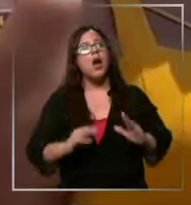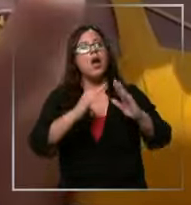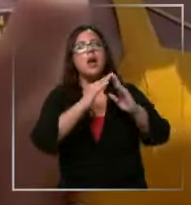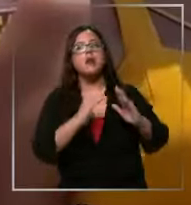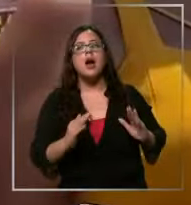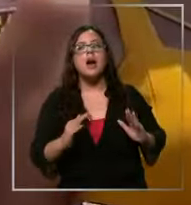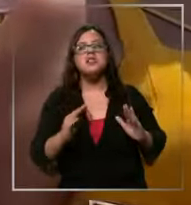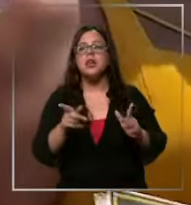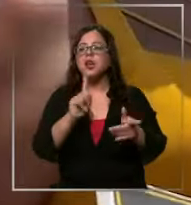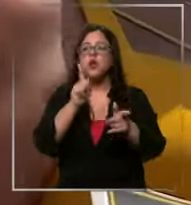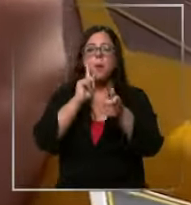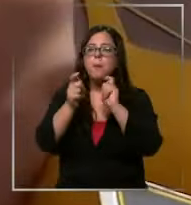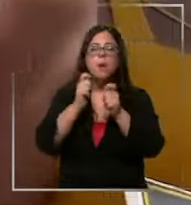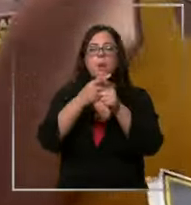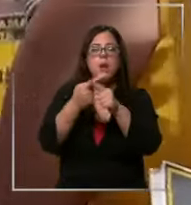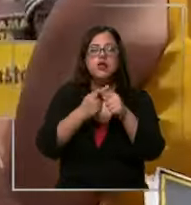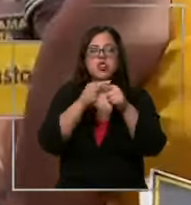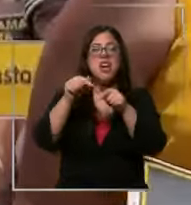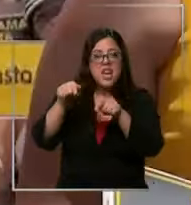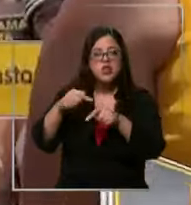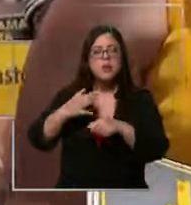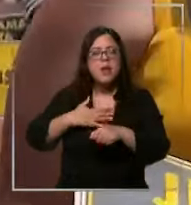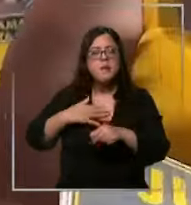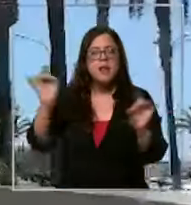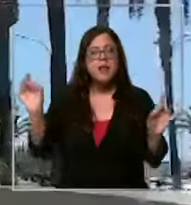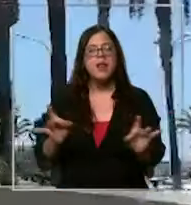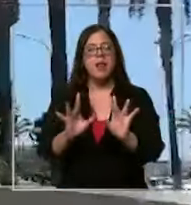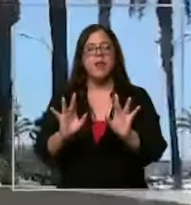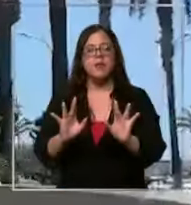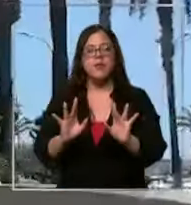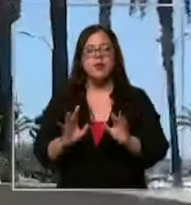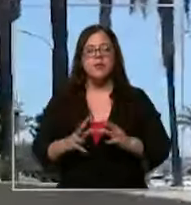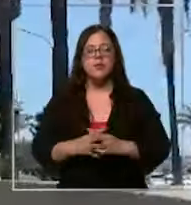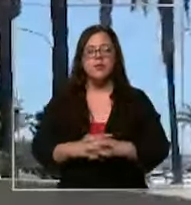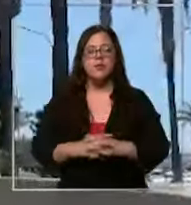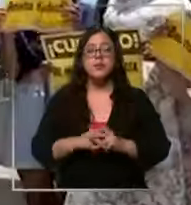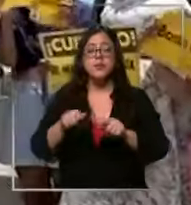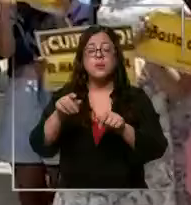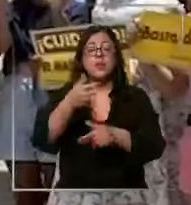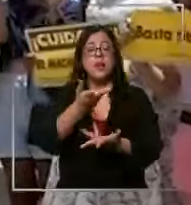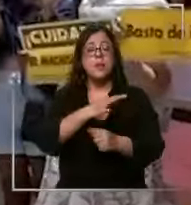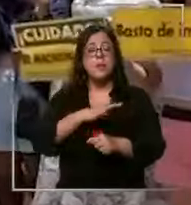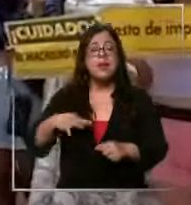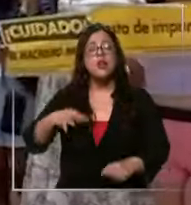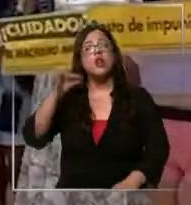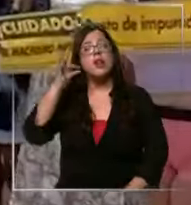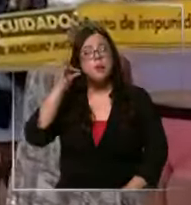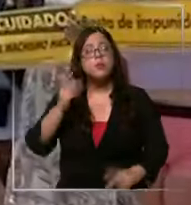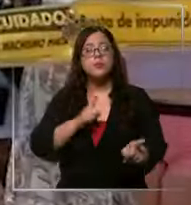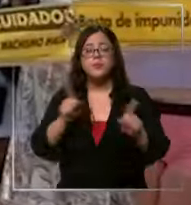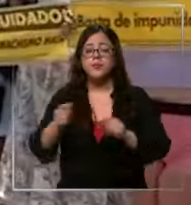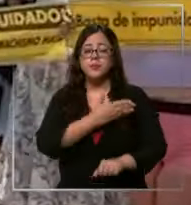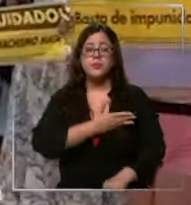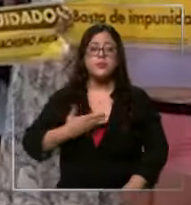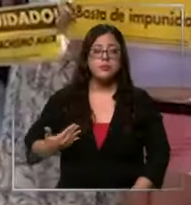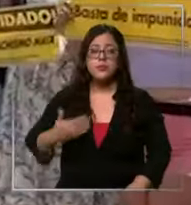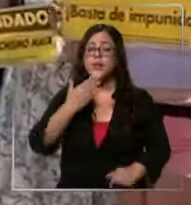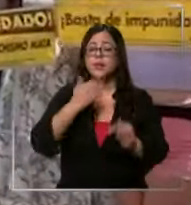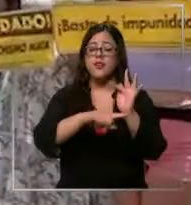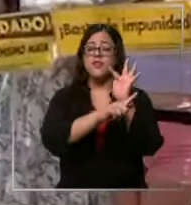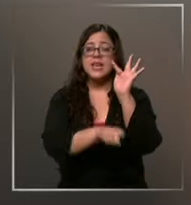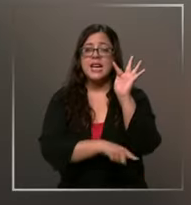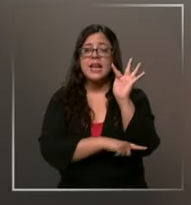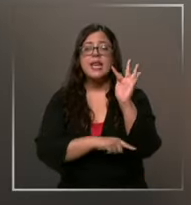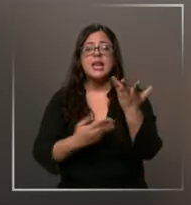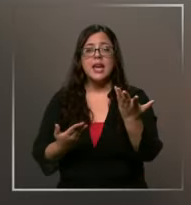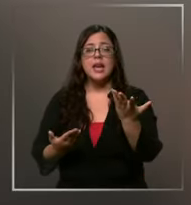si no fuera un peligro para la sociedad. A mí eso me parece gravísimo. Si bien el Ministerio de la Mujer, la delegación presidencial y la fiscalía